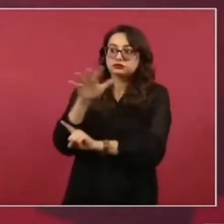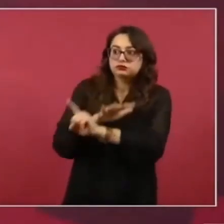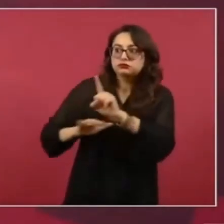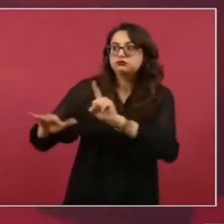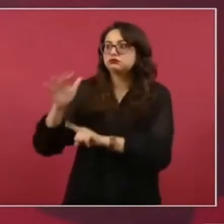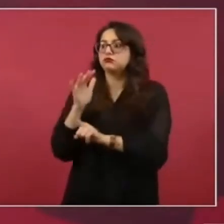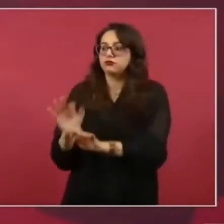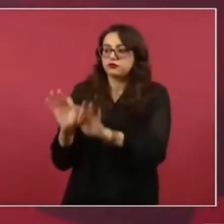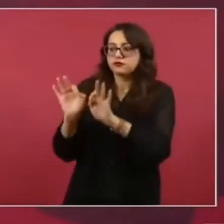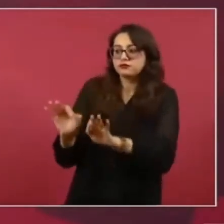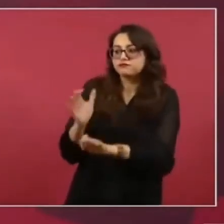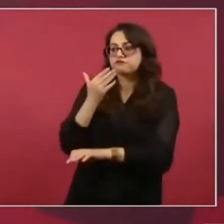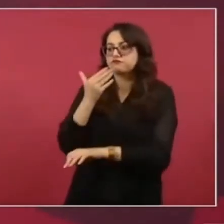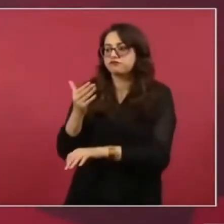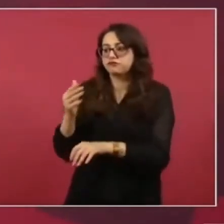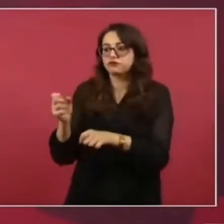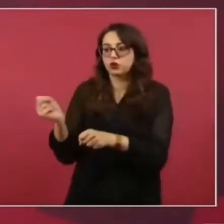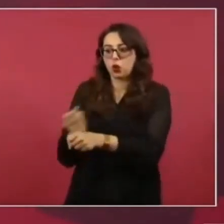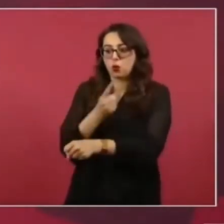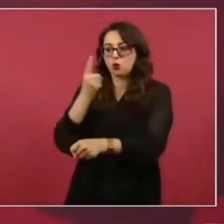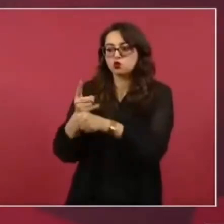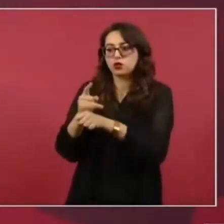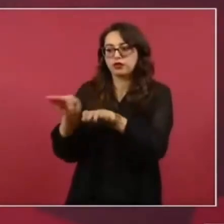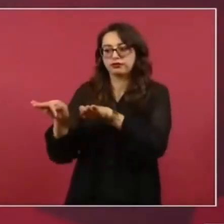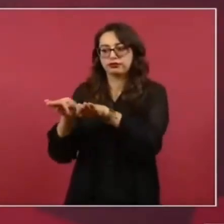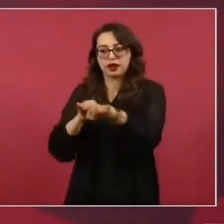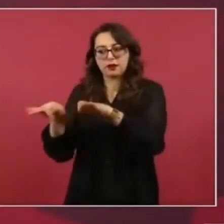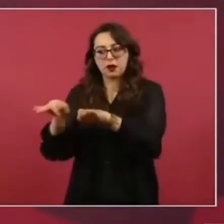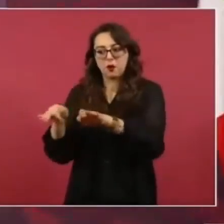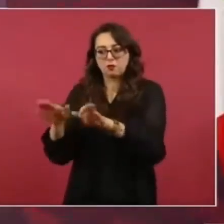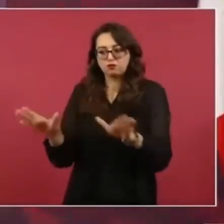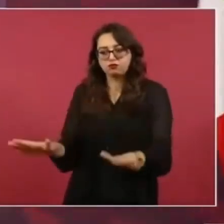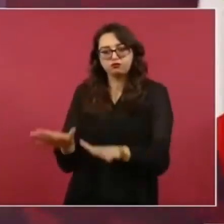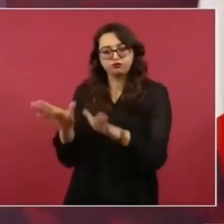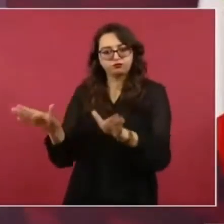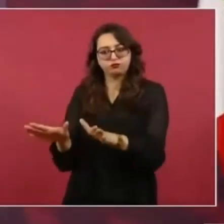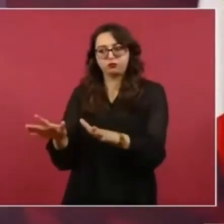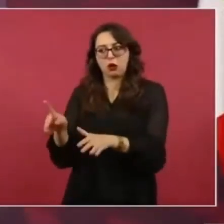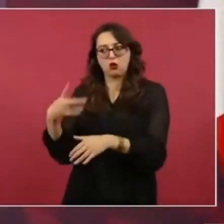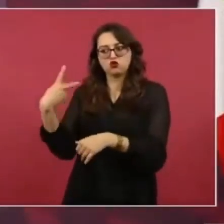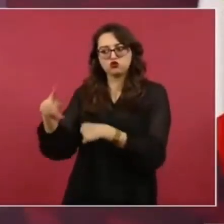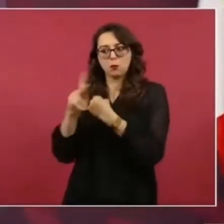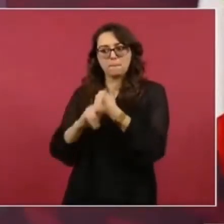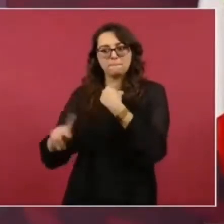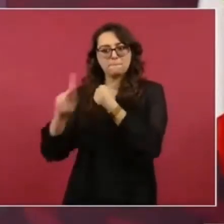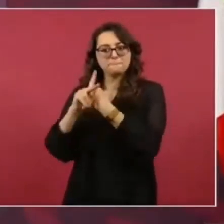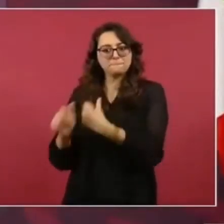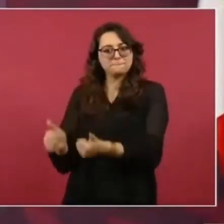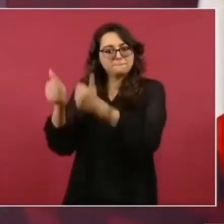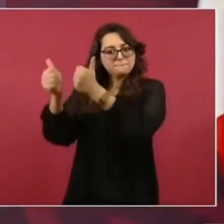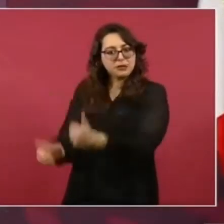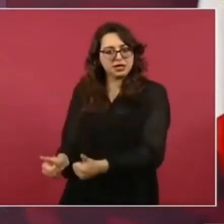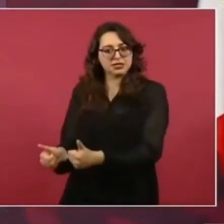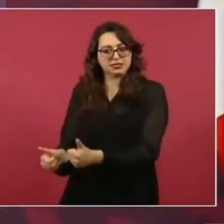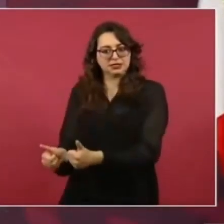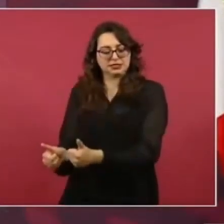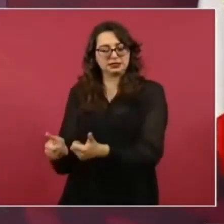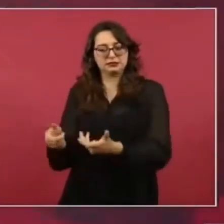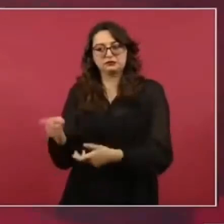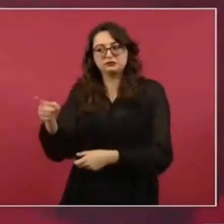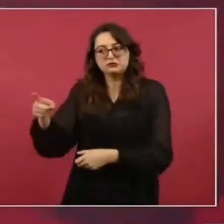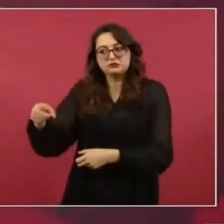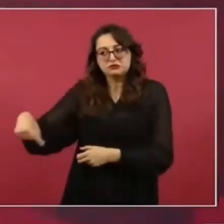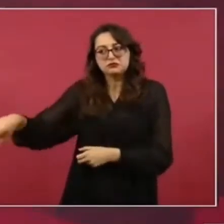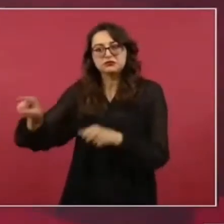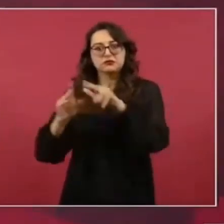en los lugares de origen de los migrantes, de los que deciden